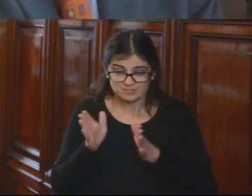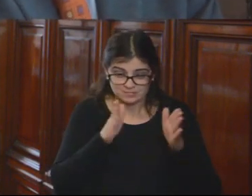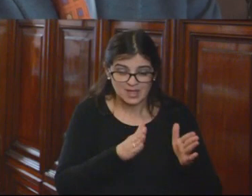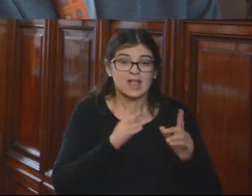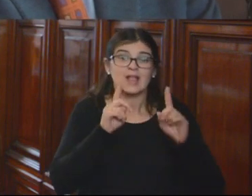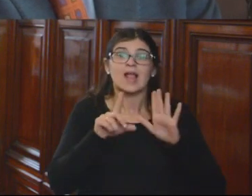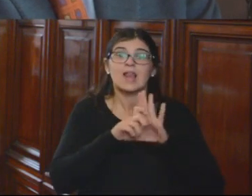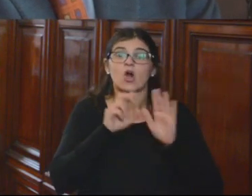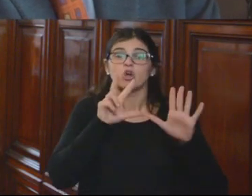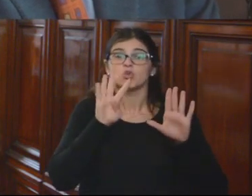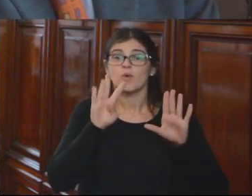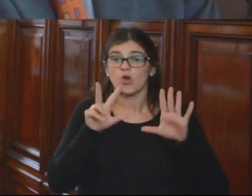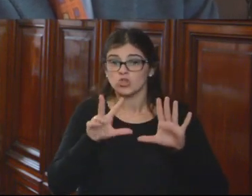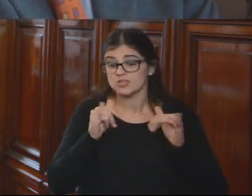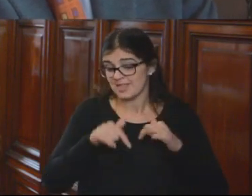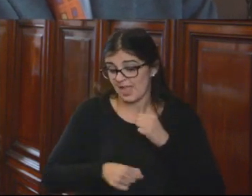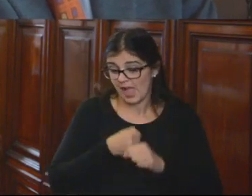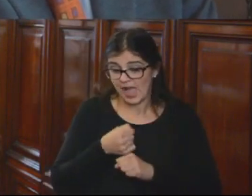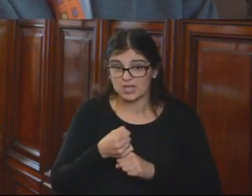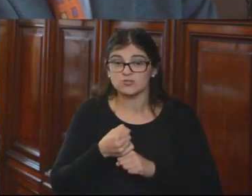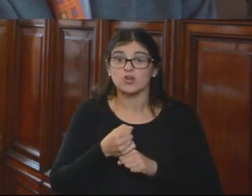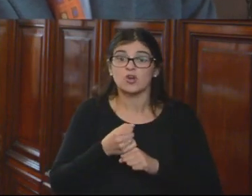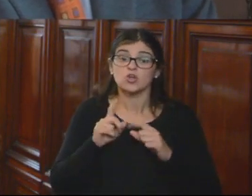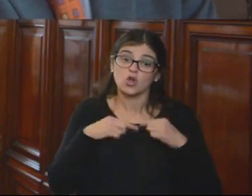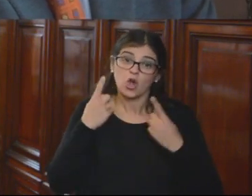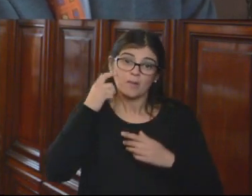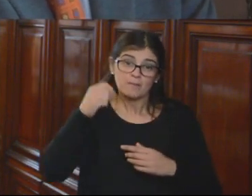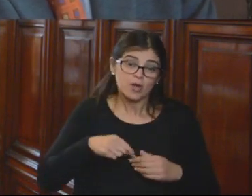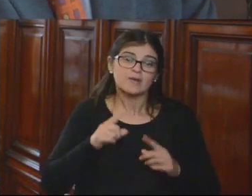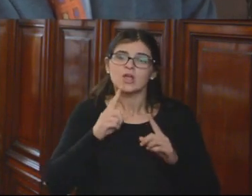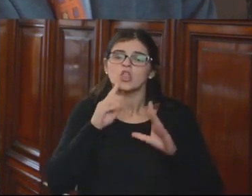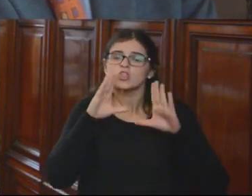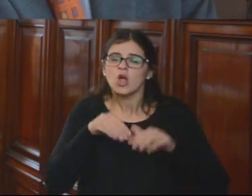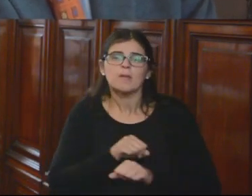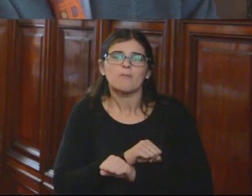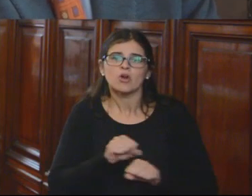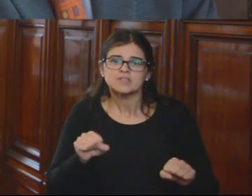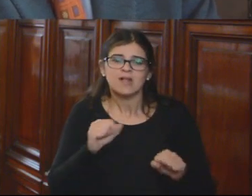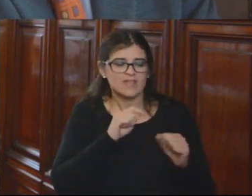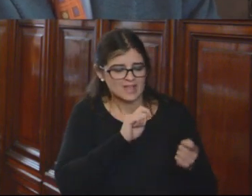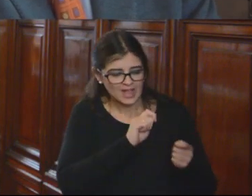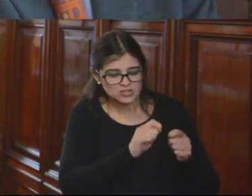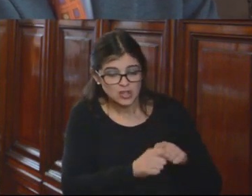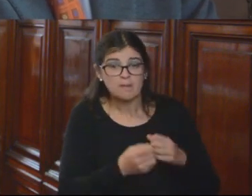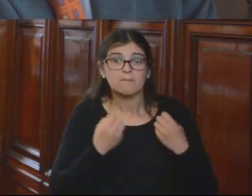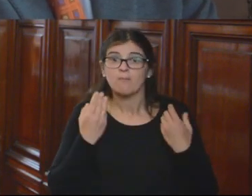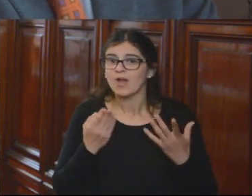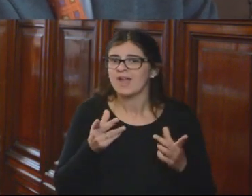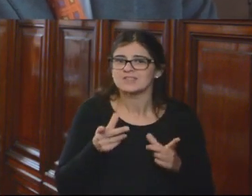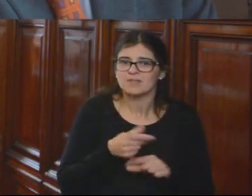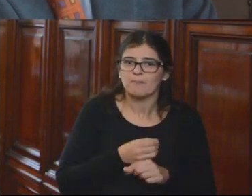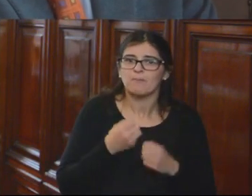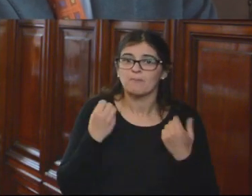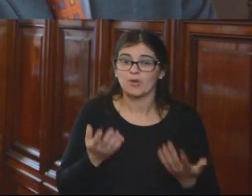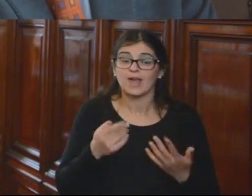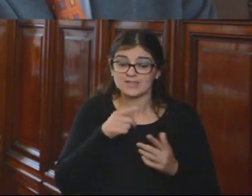ley 898, que es de este año, desde nuestro punto de vista, cierra toda posibilidad de la transitoriedad. ¿Por qué? Porque